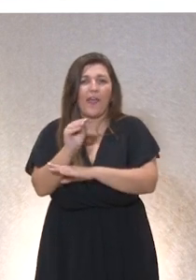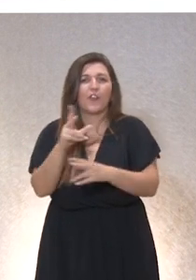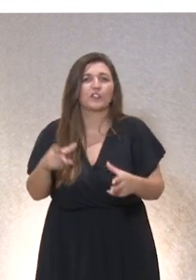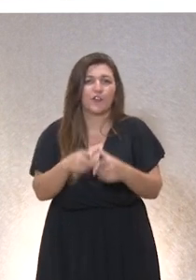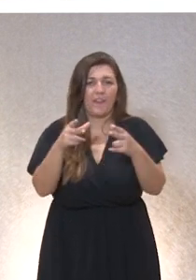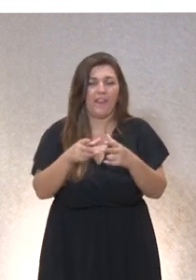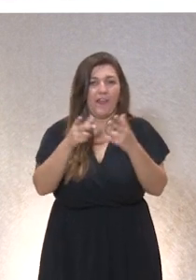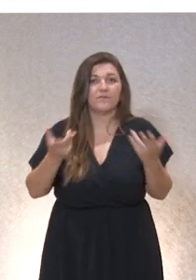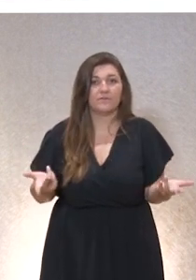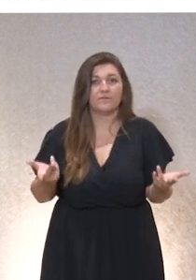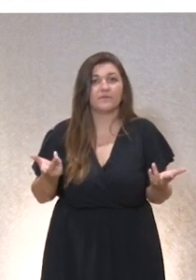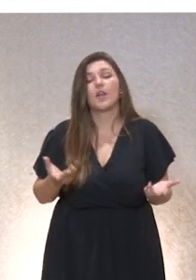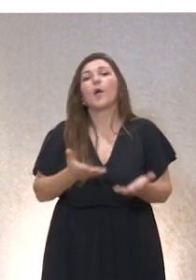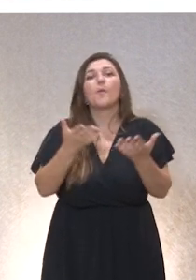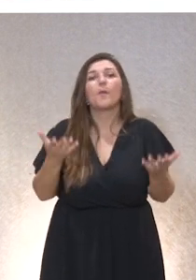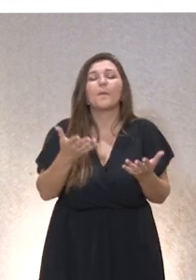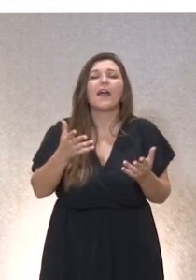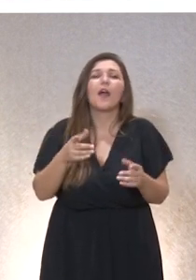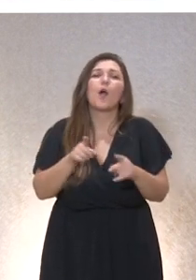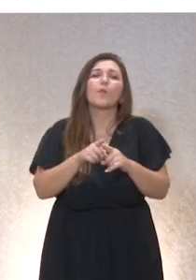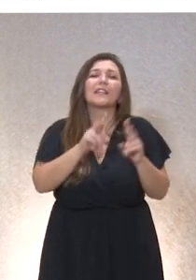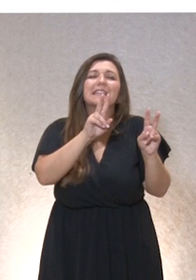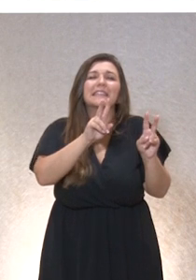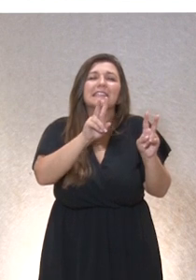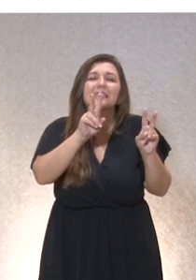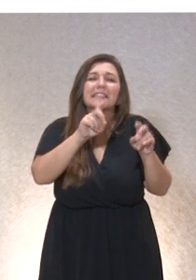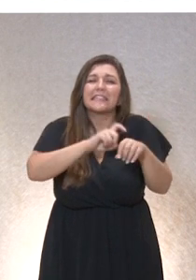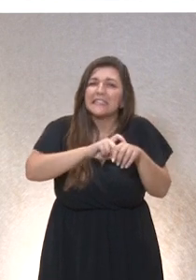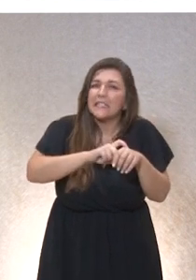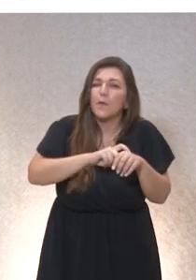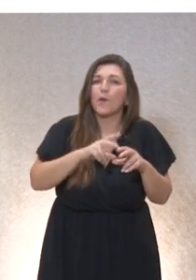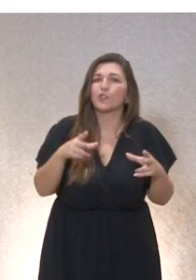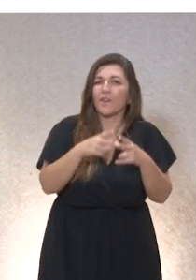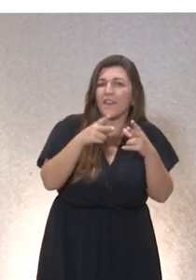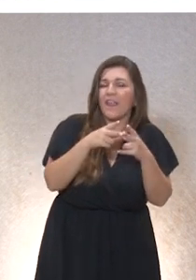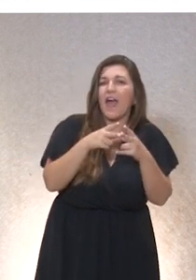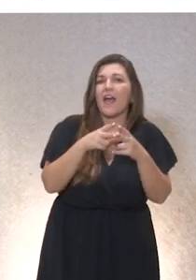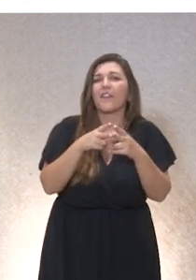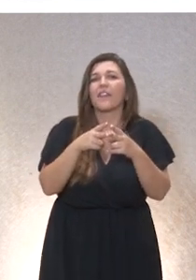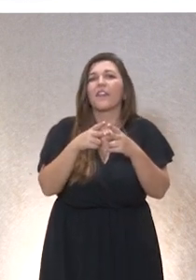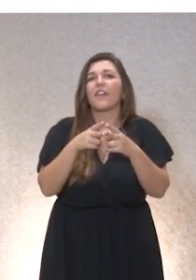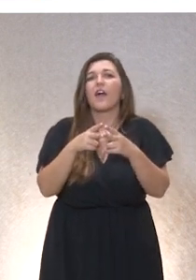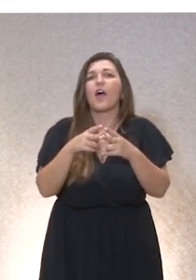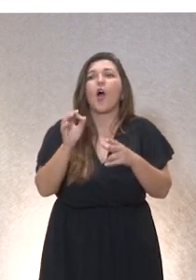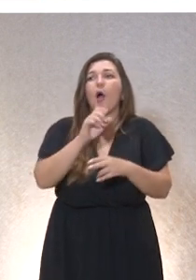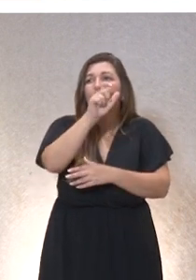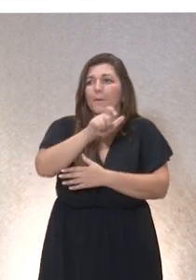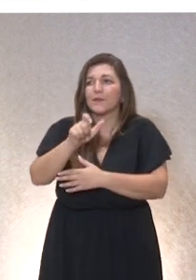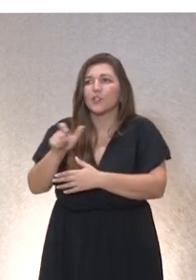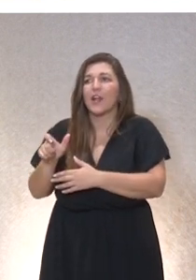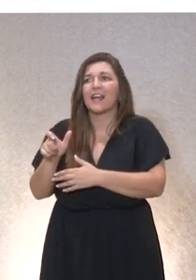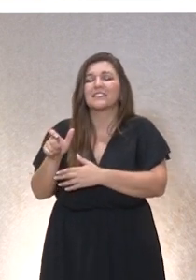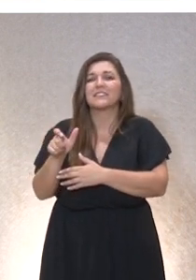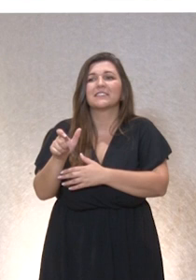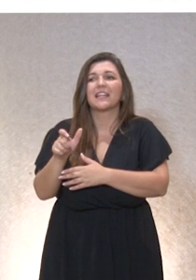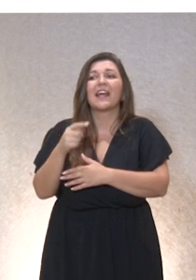promover lo que podríamos llamar un tipo de sociedad, no digo de Estado, no digo de civilización, un tipo de sociedad que podemos llamar